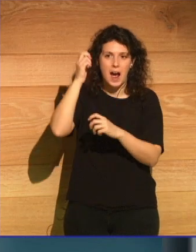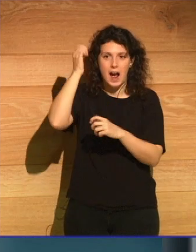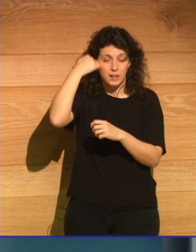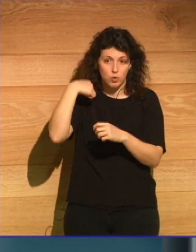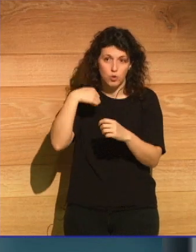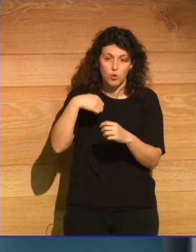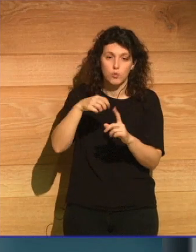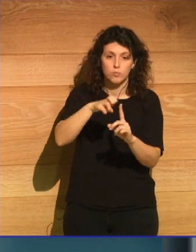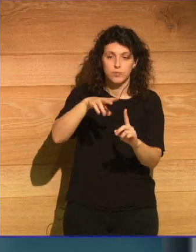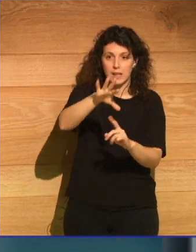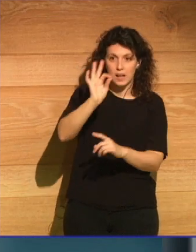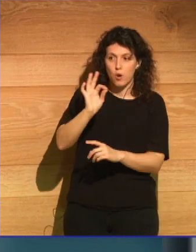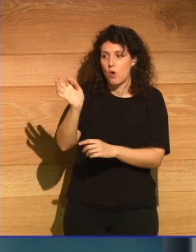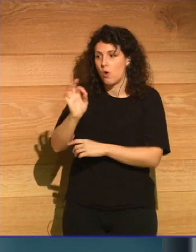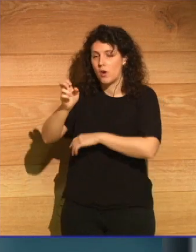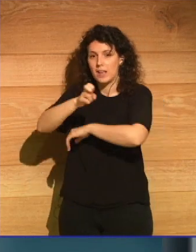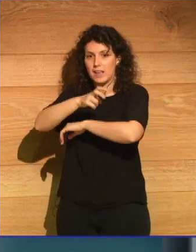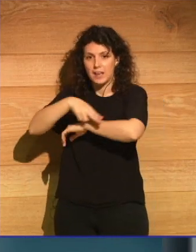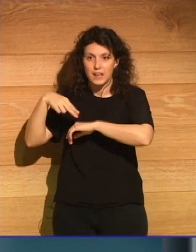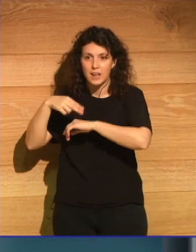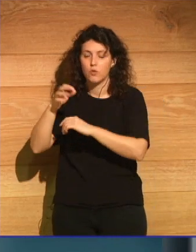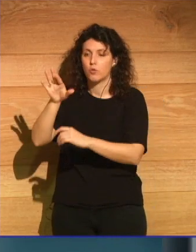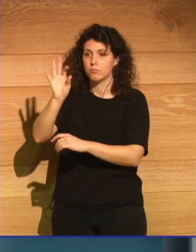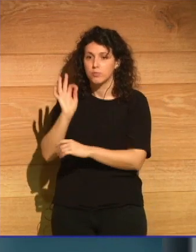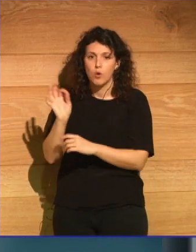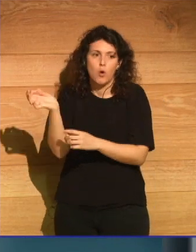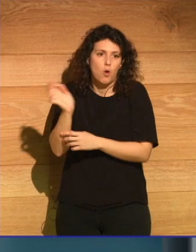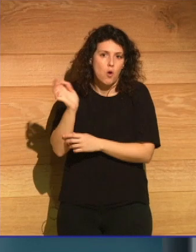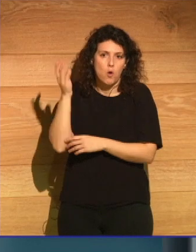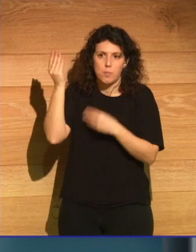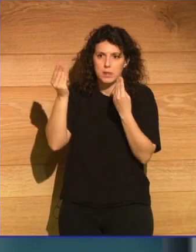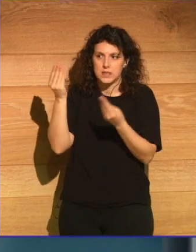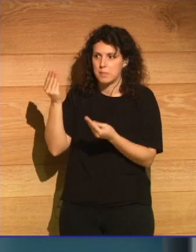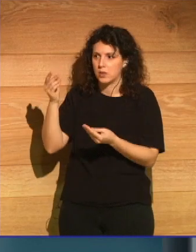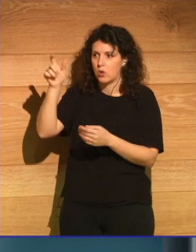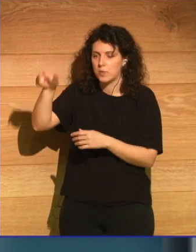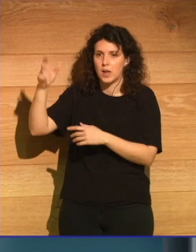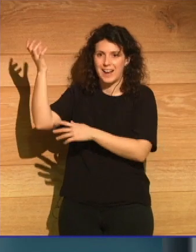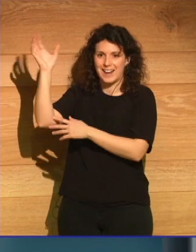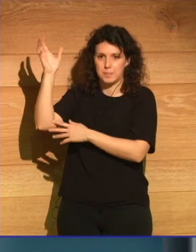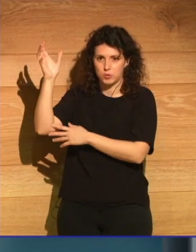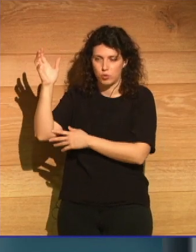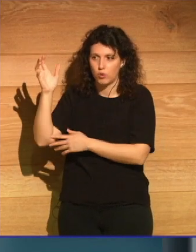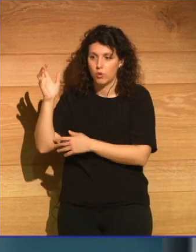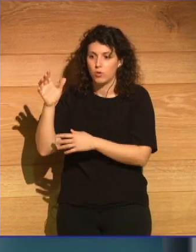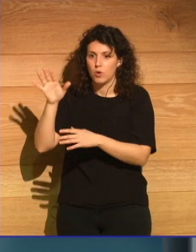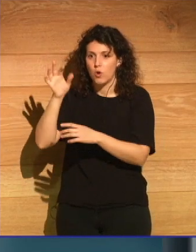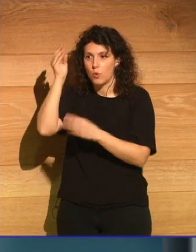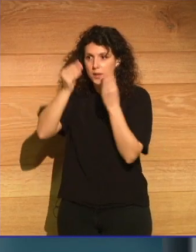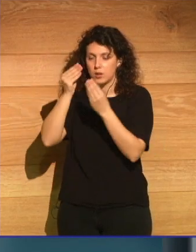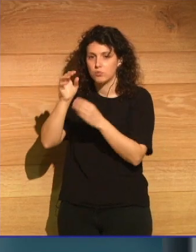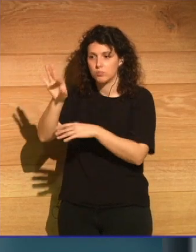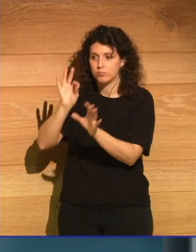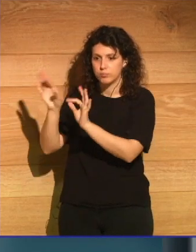a veces la de un ingeniero o de un climatólogo, pero realmente eres un